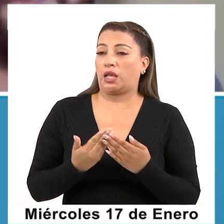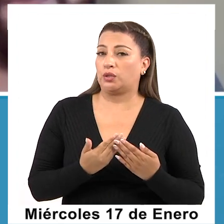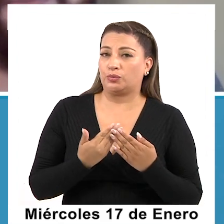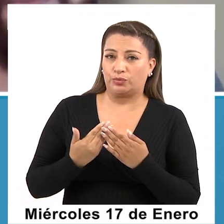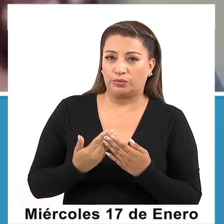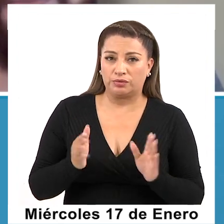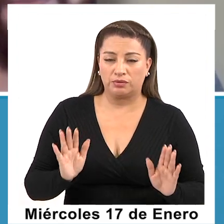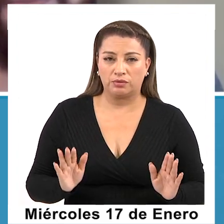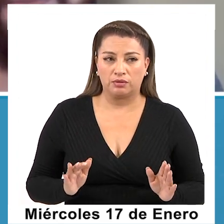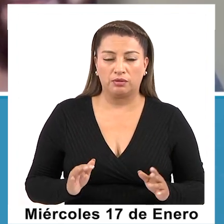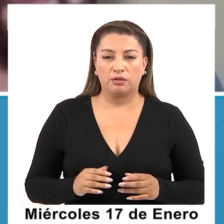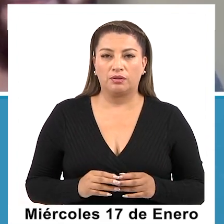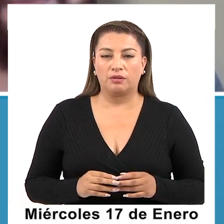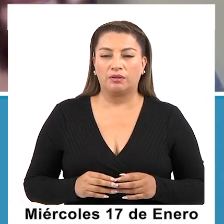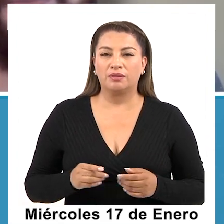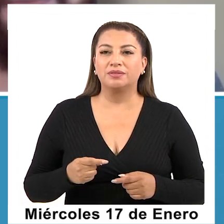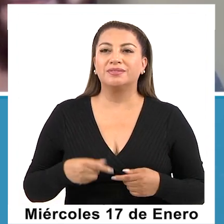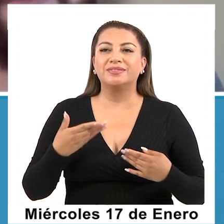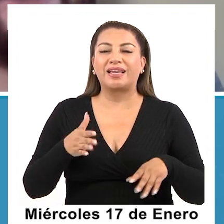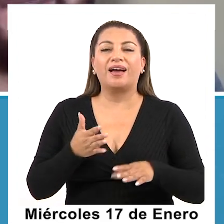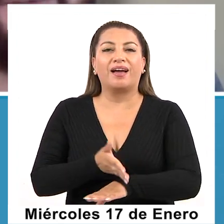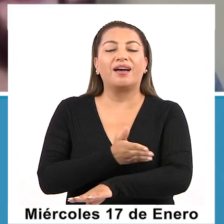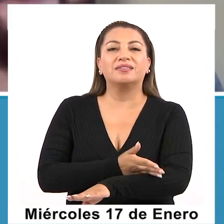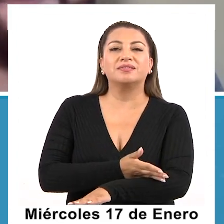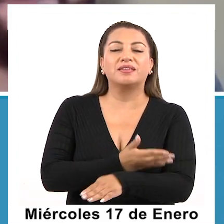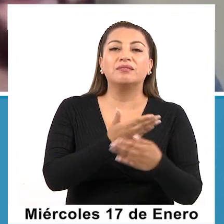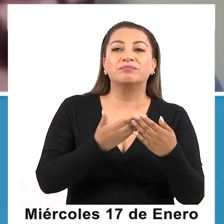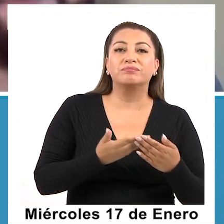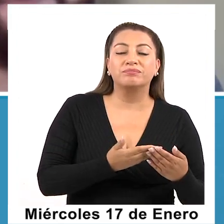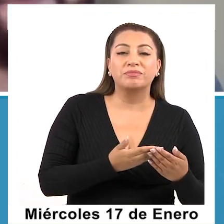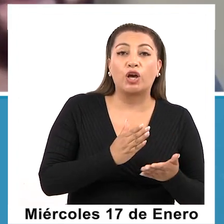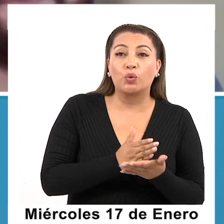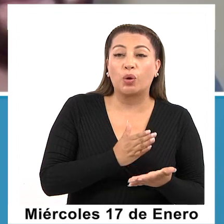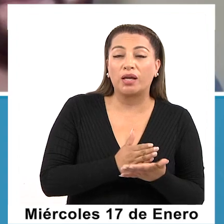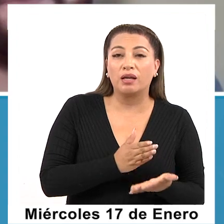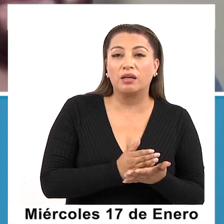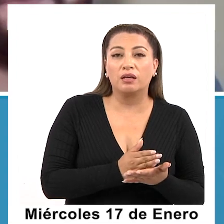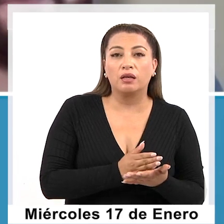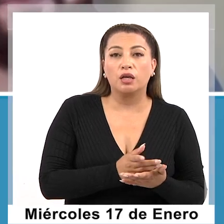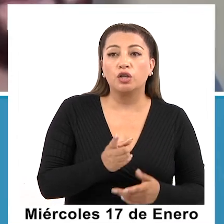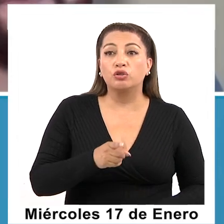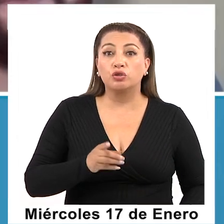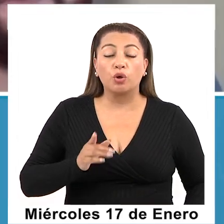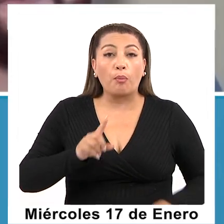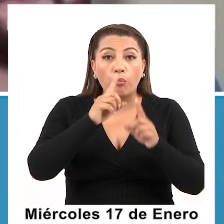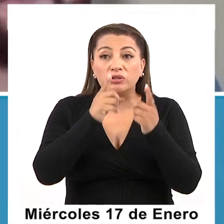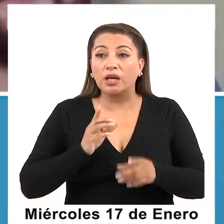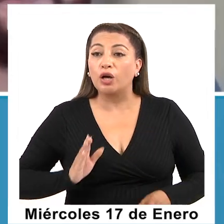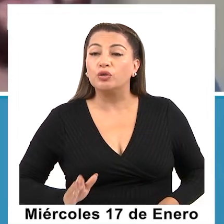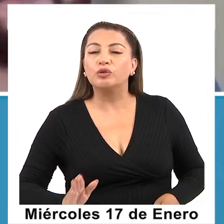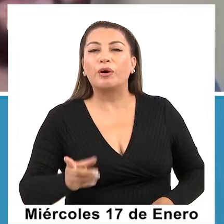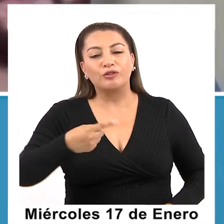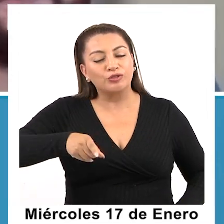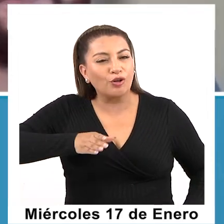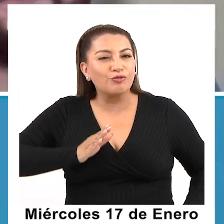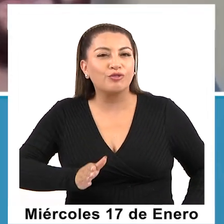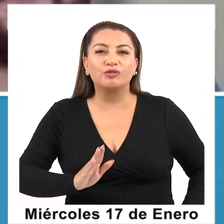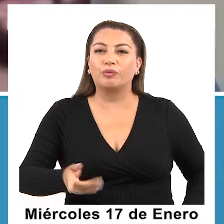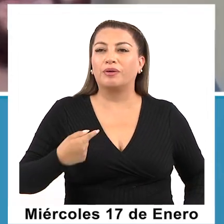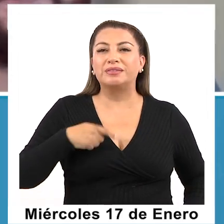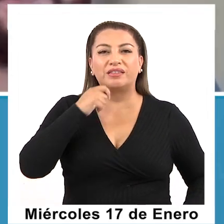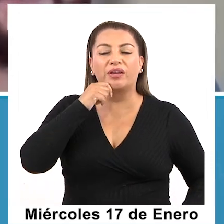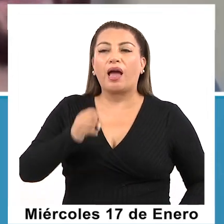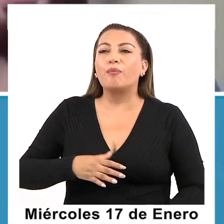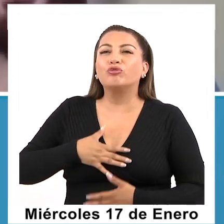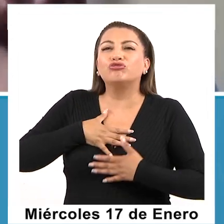Que ya tenían clases previas, y para no perder la continuidad de su estudio musical, nosotros continuamos para hacer un apoyo